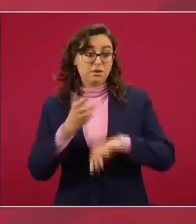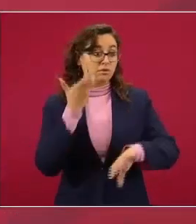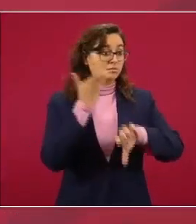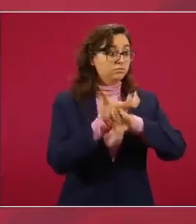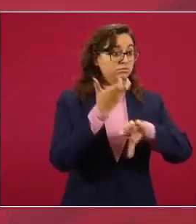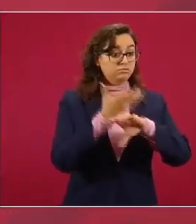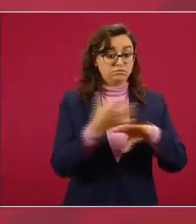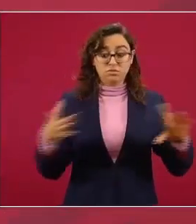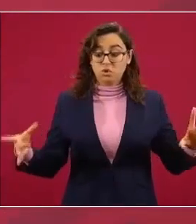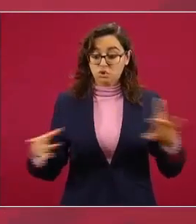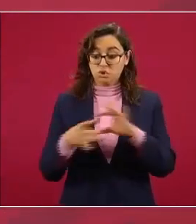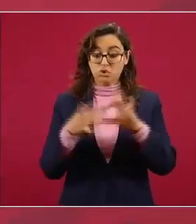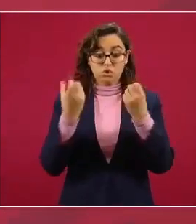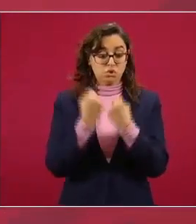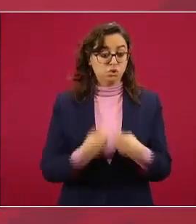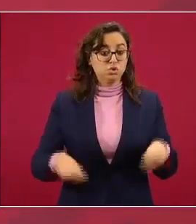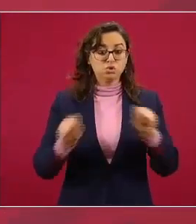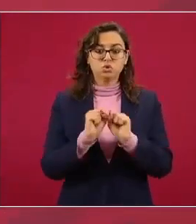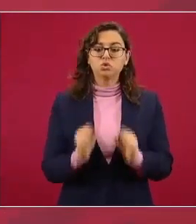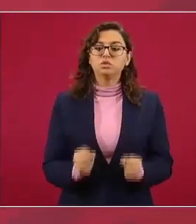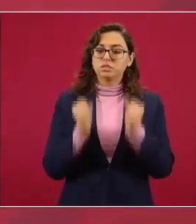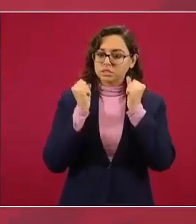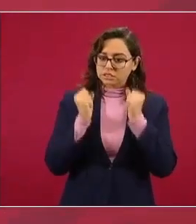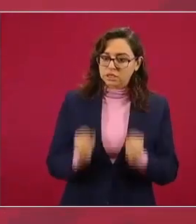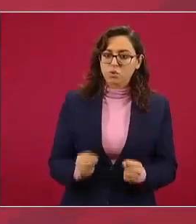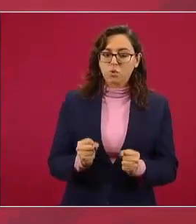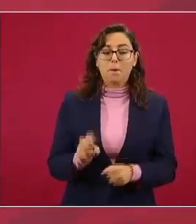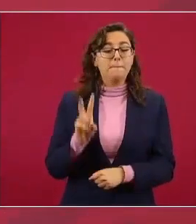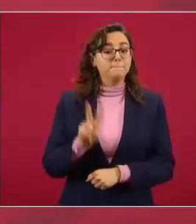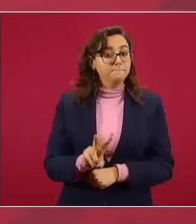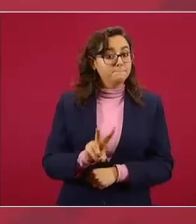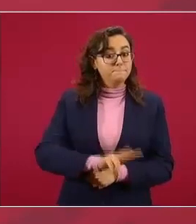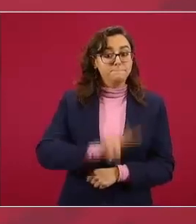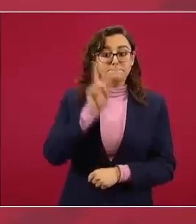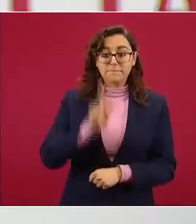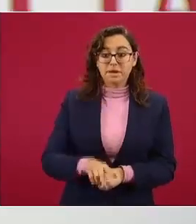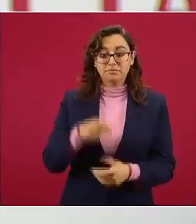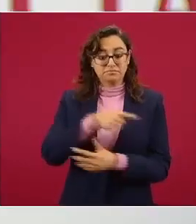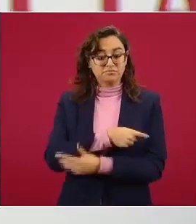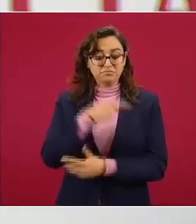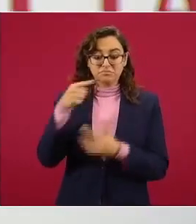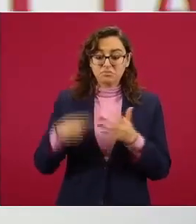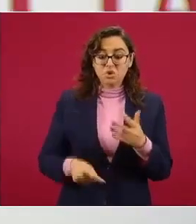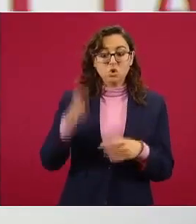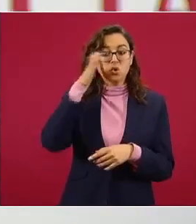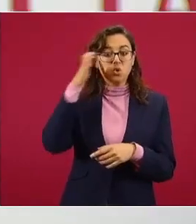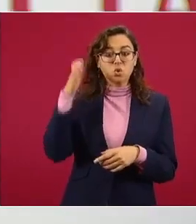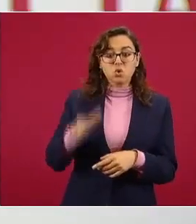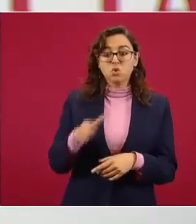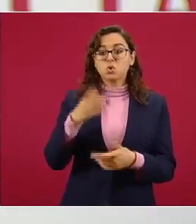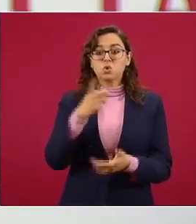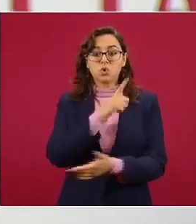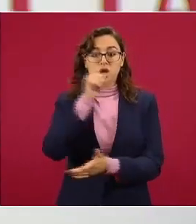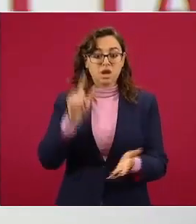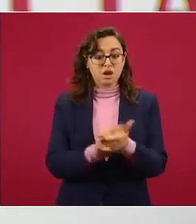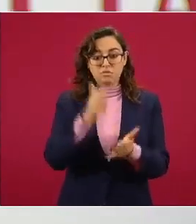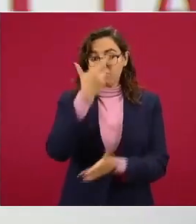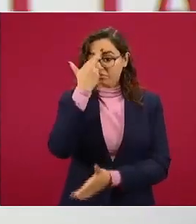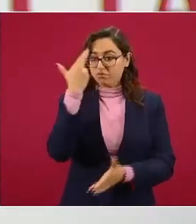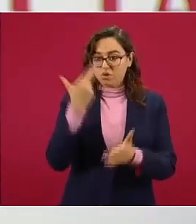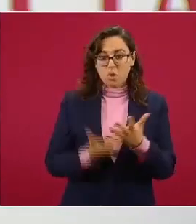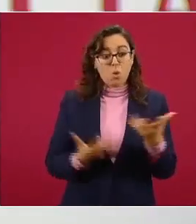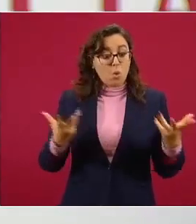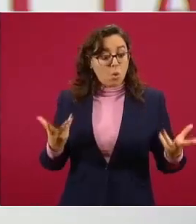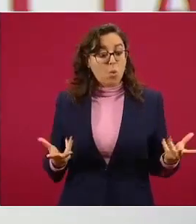y con el interés de demostrar nuestro frente unido contra todas las formas de criminalidad el Departamento de